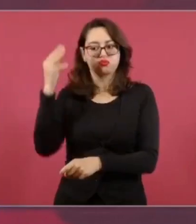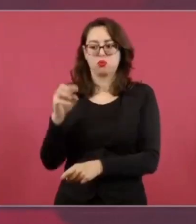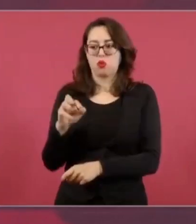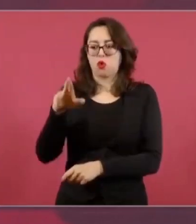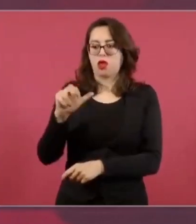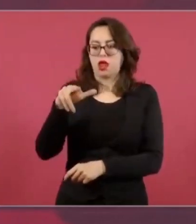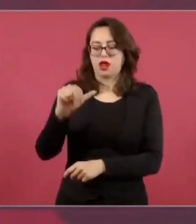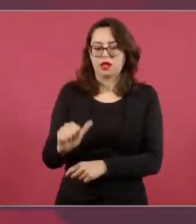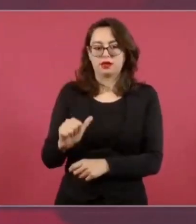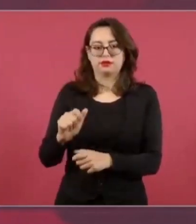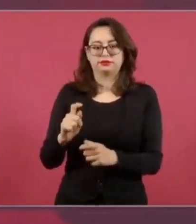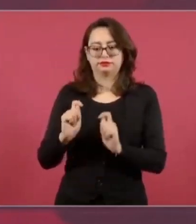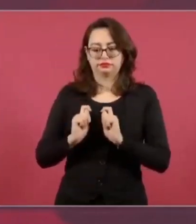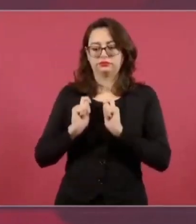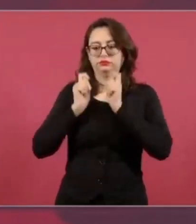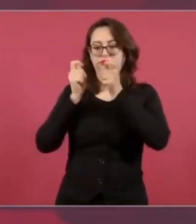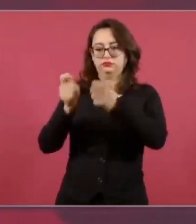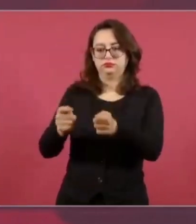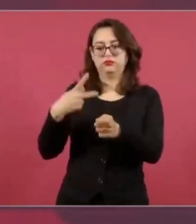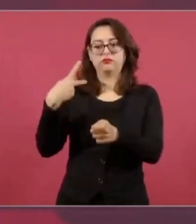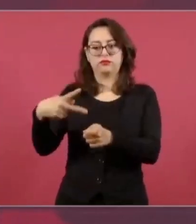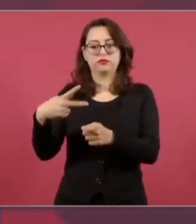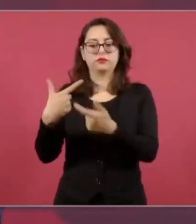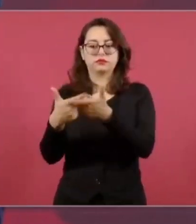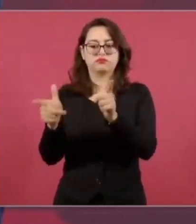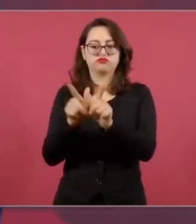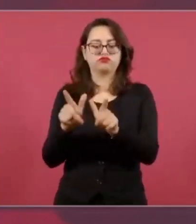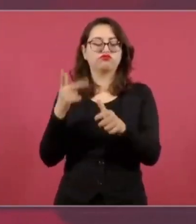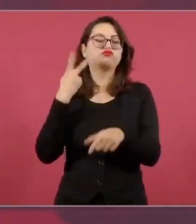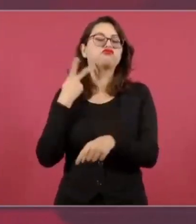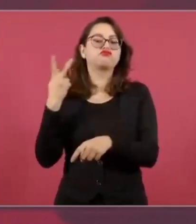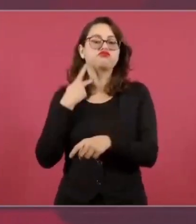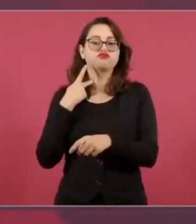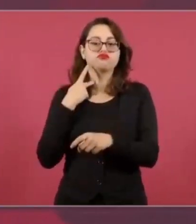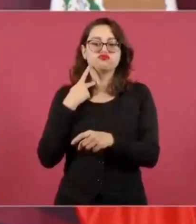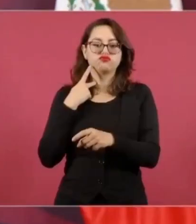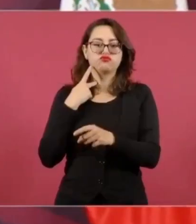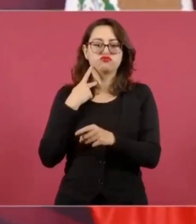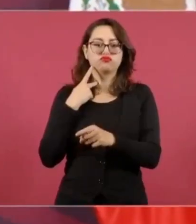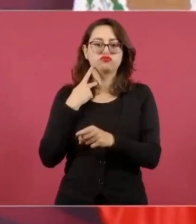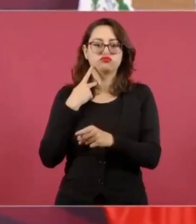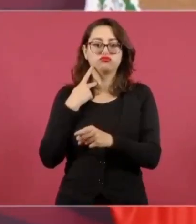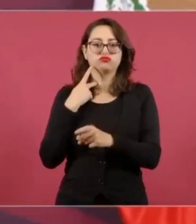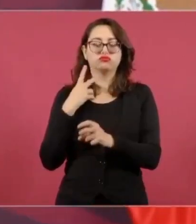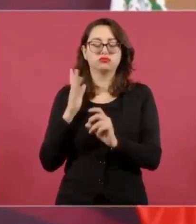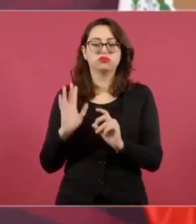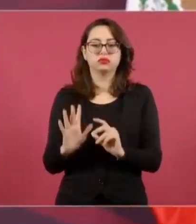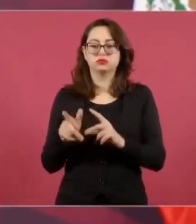y le voy a entregar el bastón de mando,